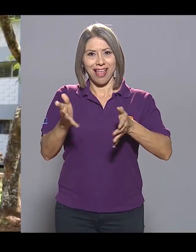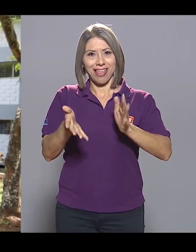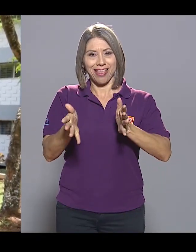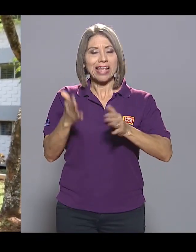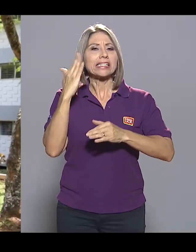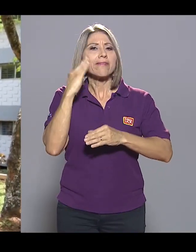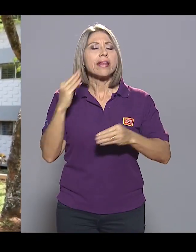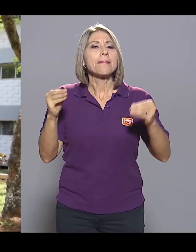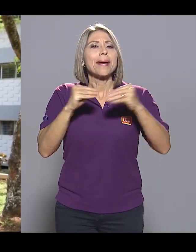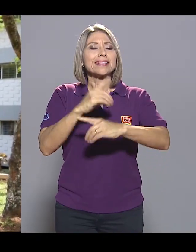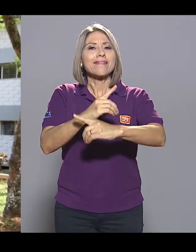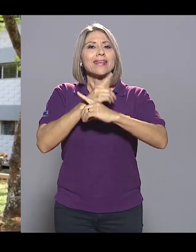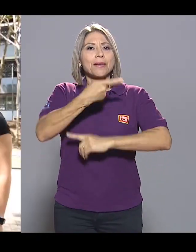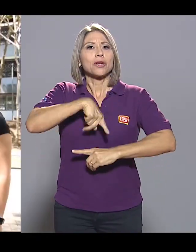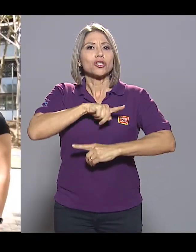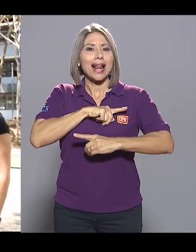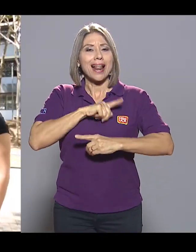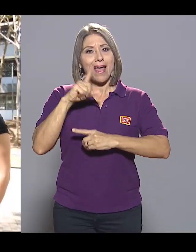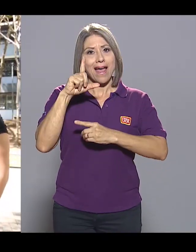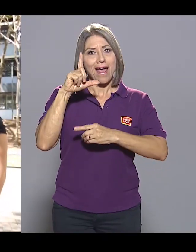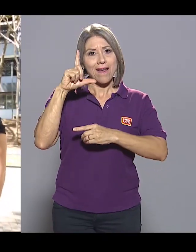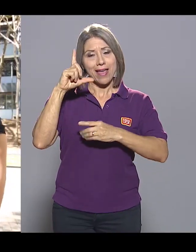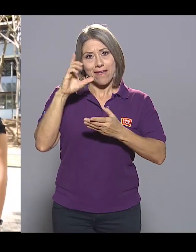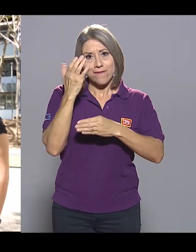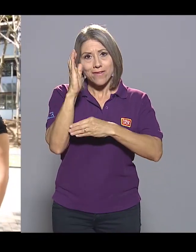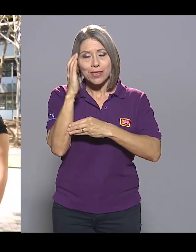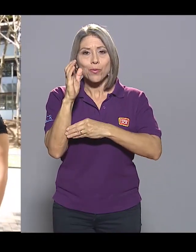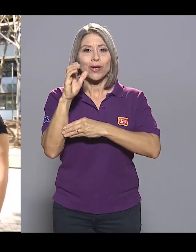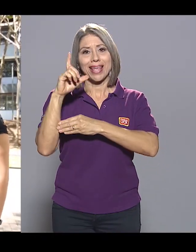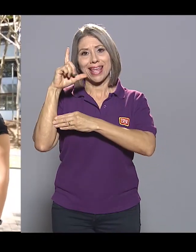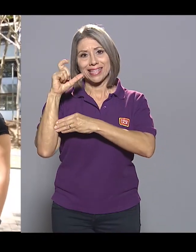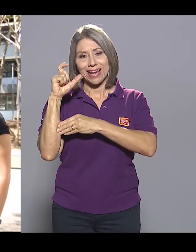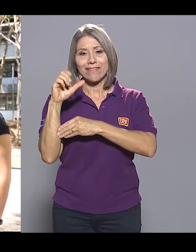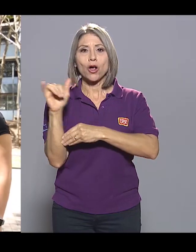personal en Facebook e Instagram como Cell Defense Project.